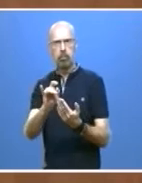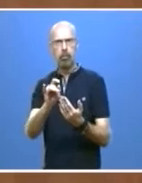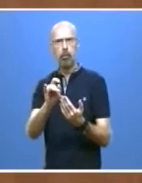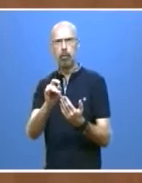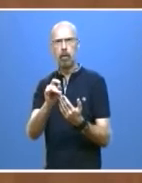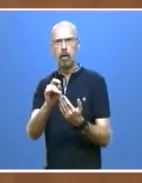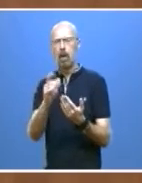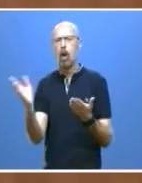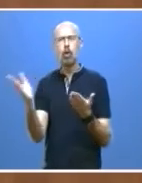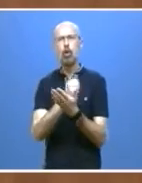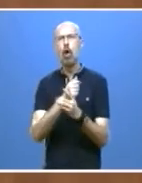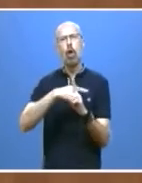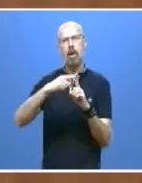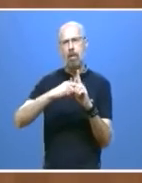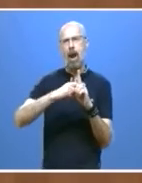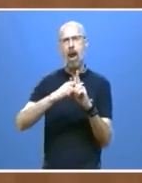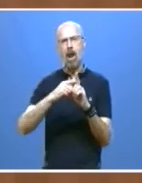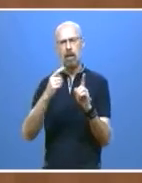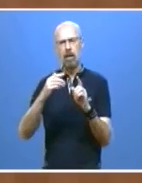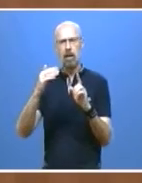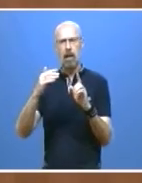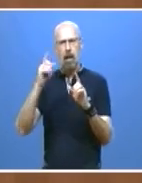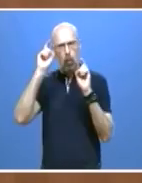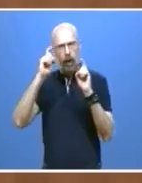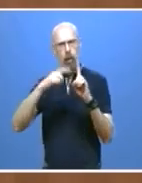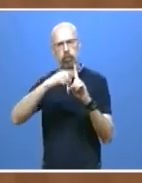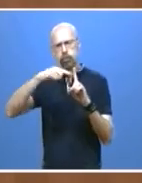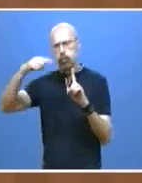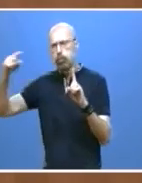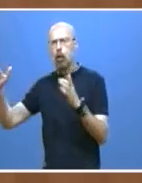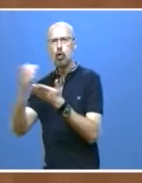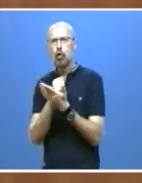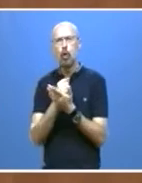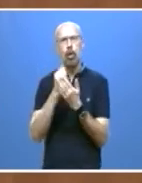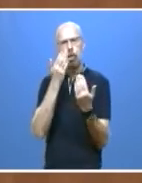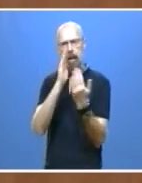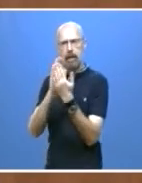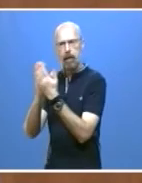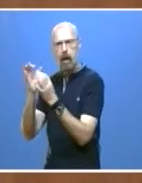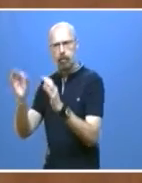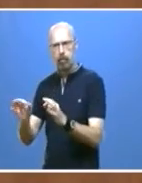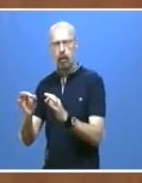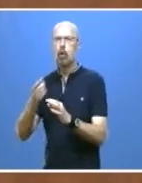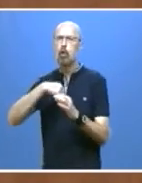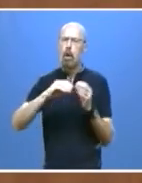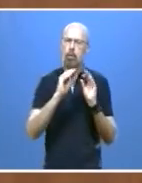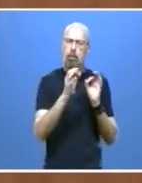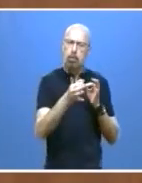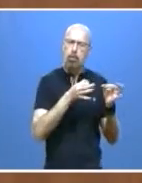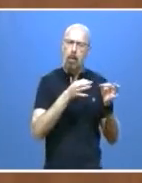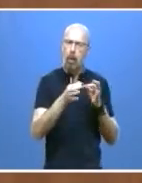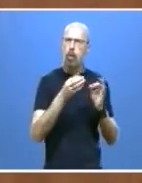enseñanzas, etapas y niveles educativos. Vamos a establecer protocolos con directrices